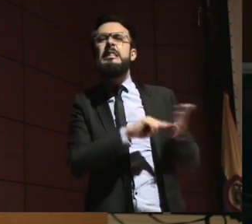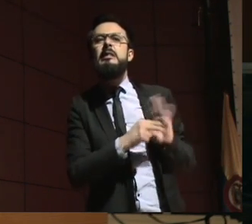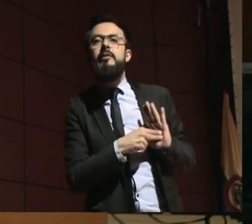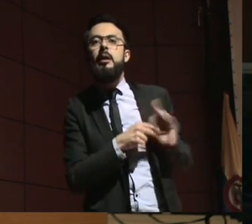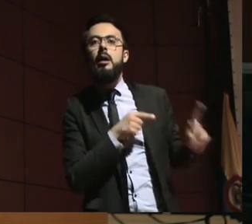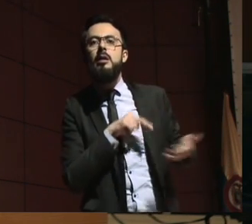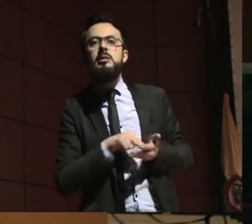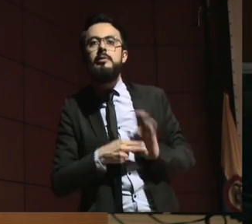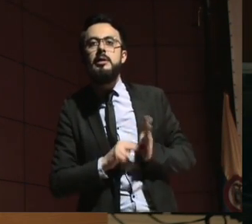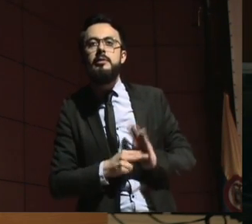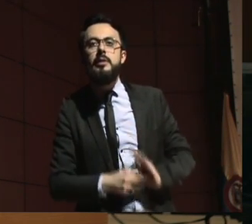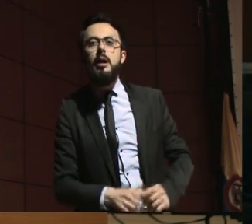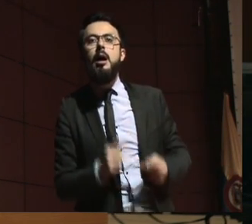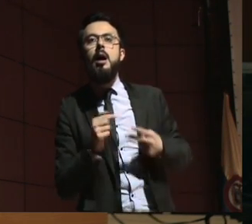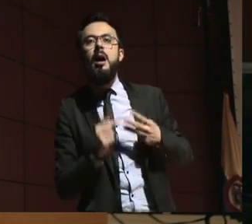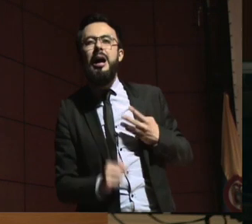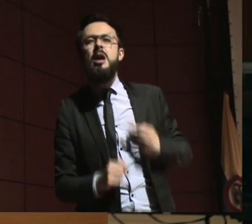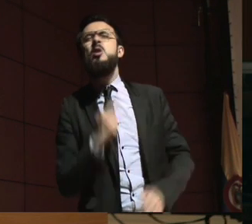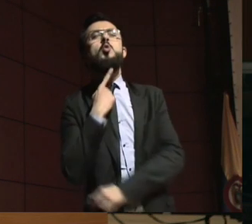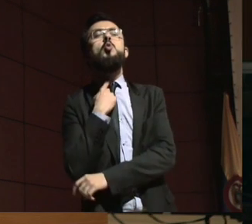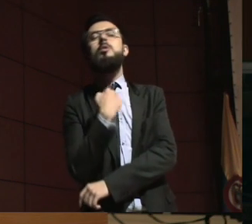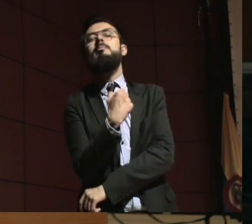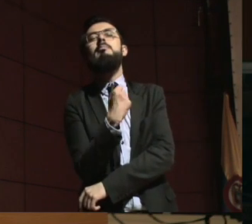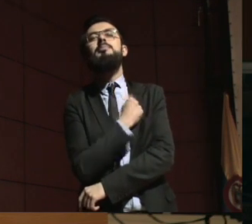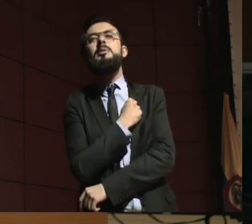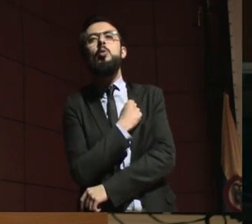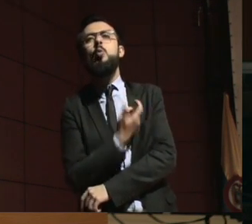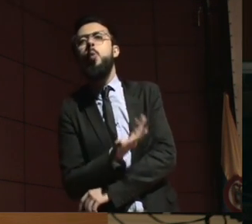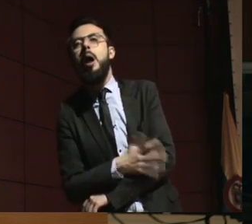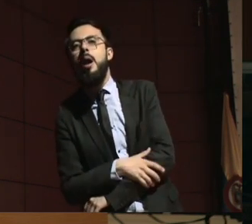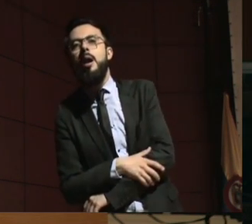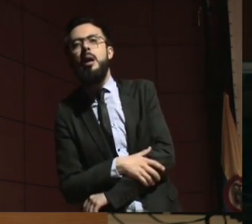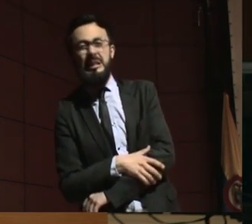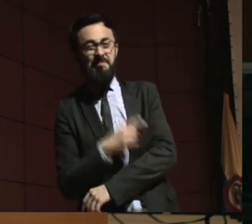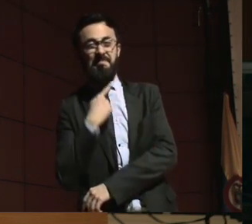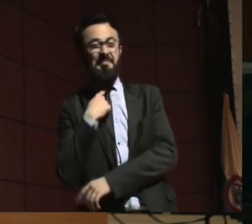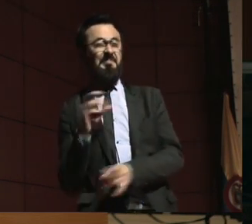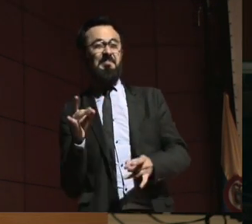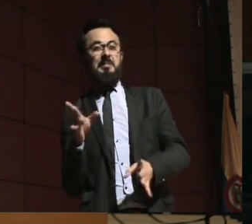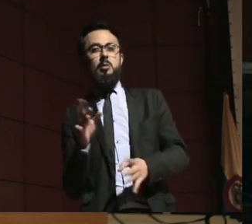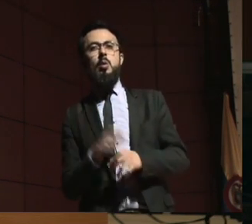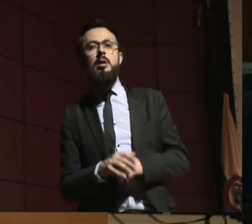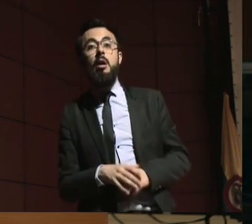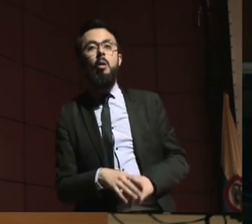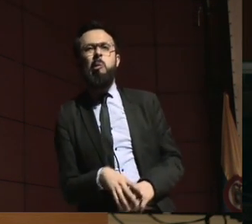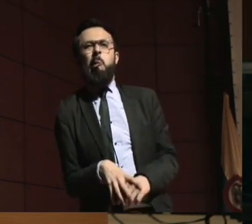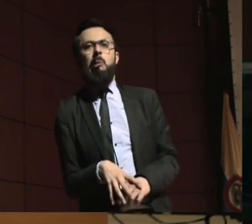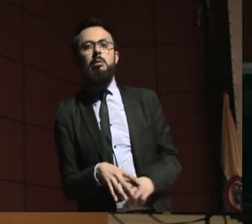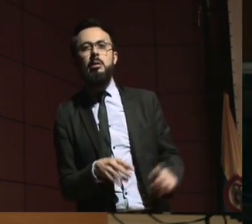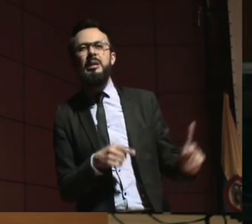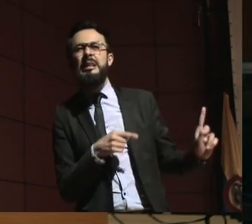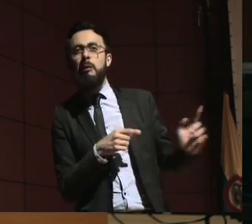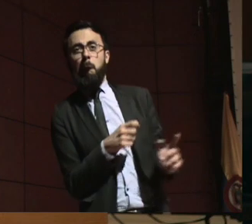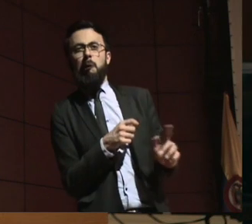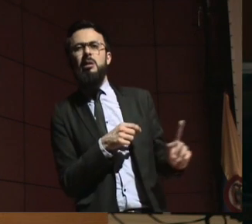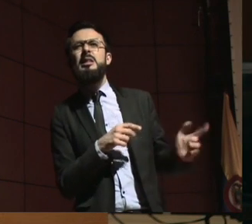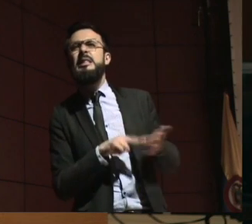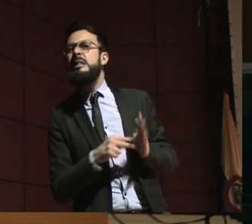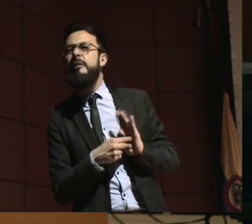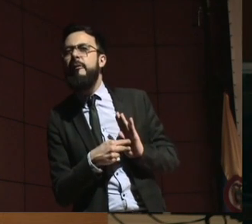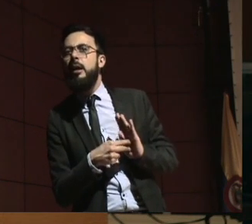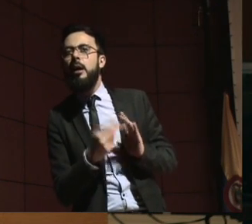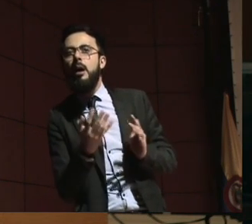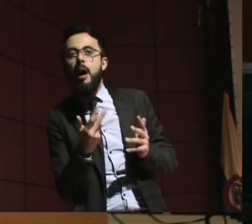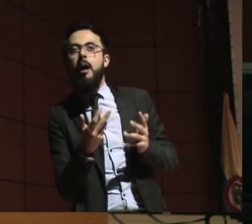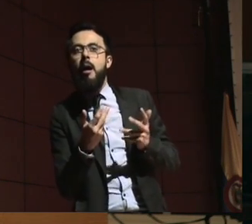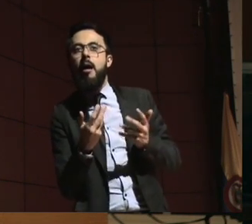gusta, o qué es lo que no le gusta. sí, no, cuando él hace ese ruido es que eso no le gustó. Pero eso la familia no se lo transmite